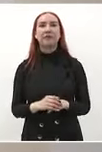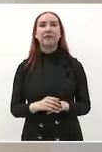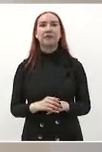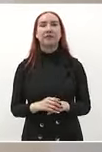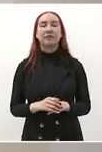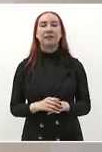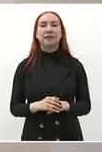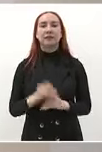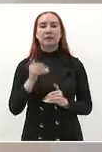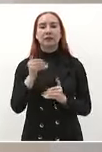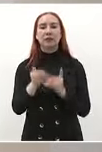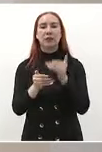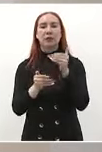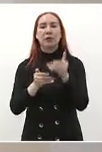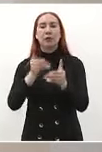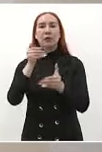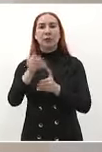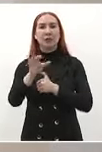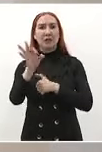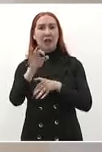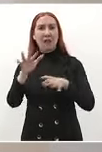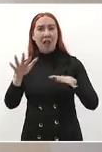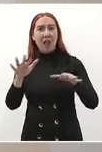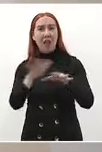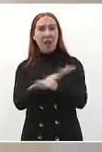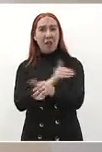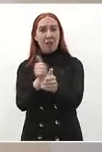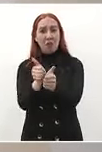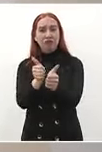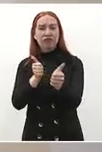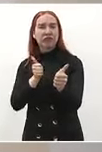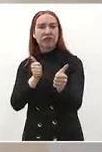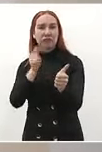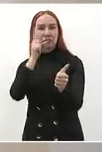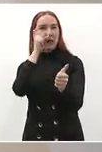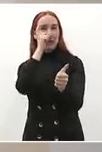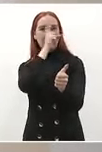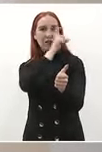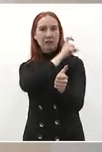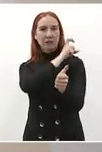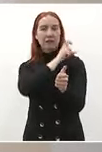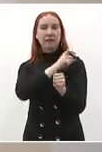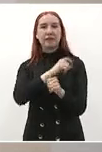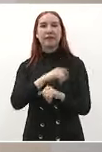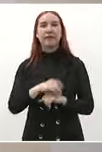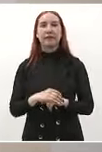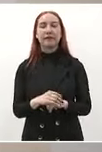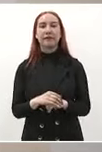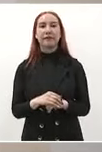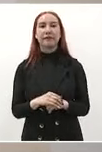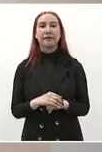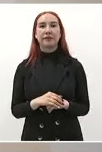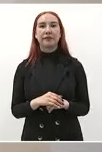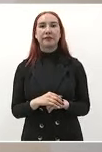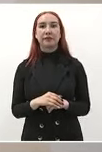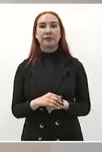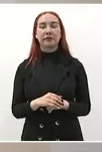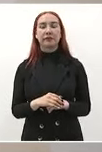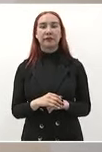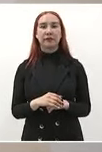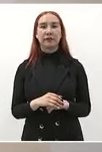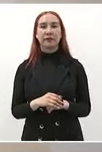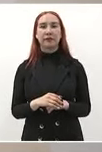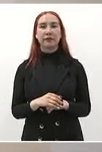difícil un retroceso porque no va a haber